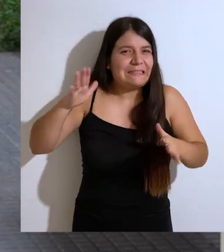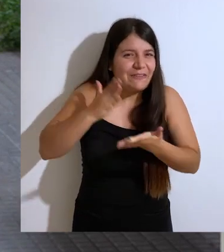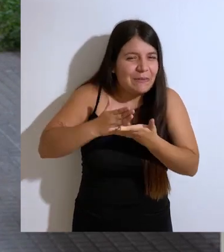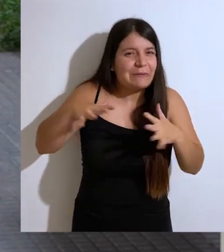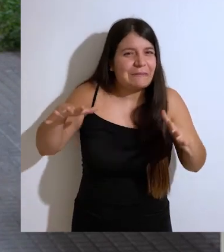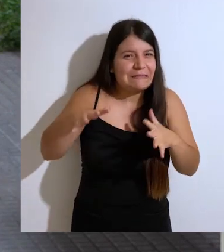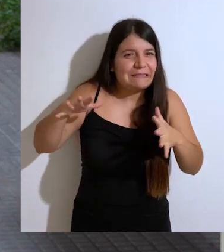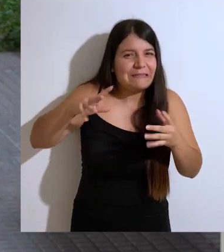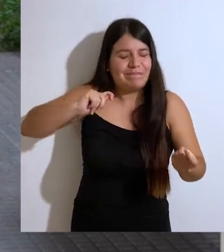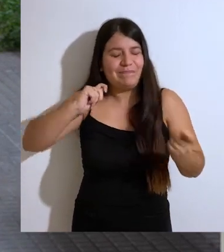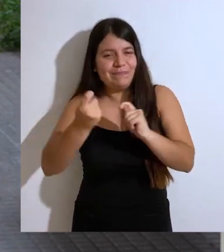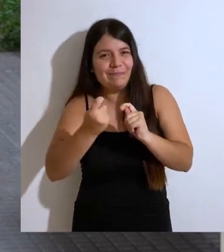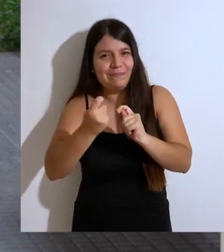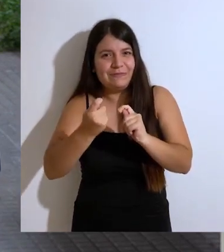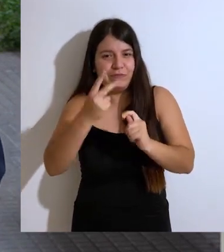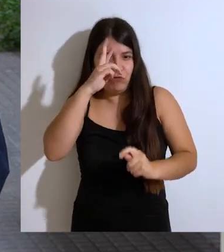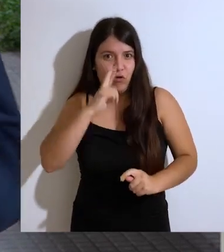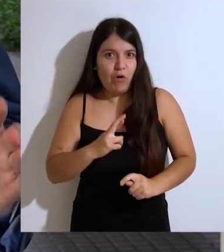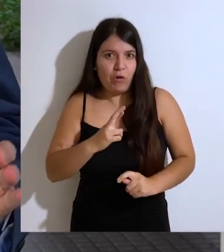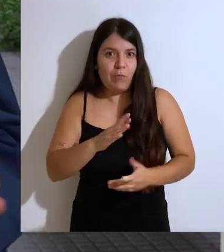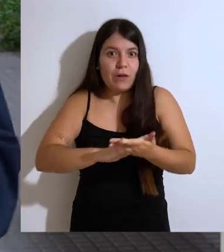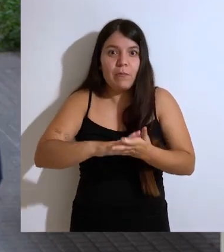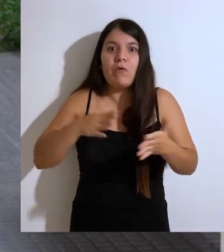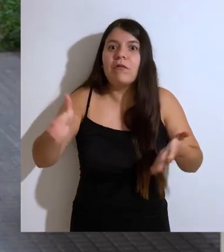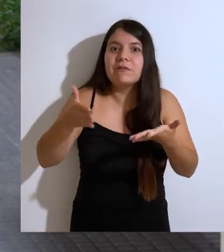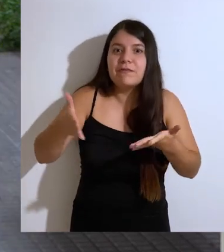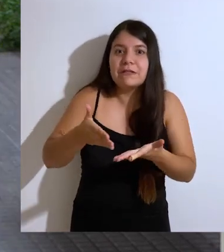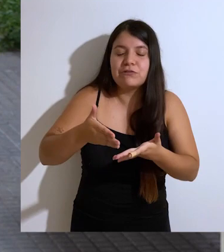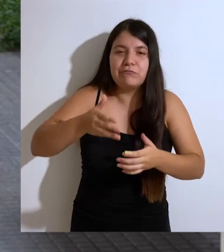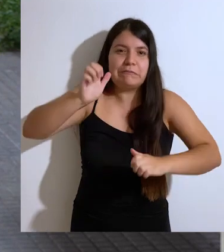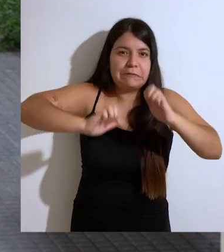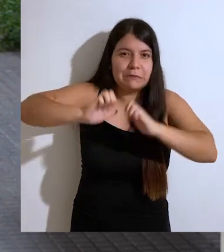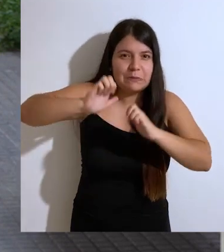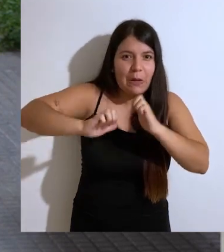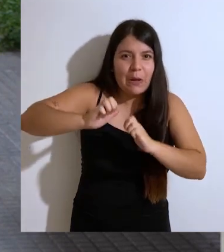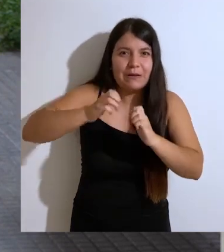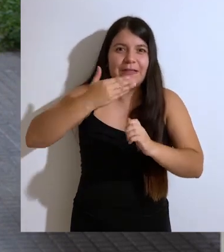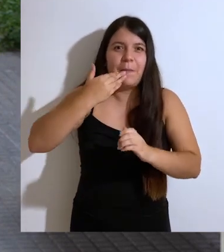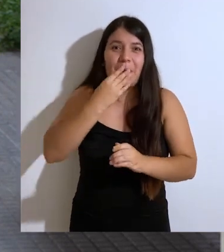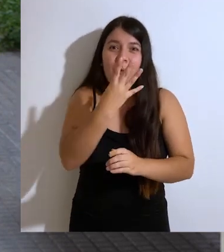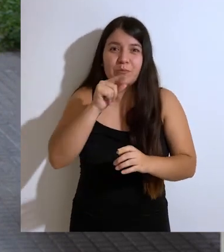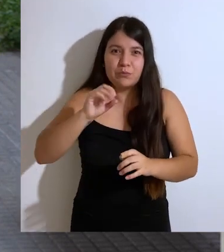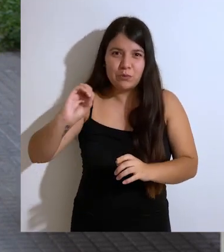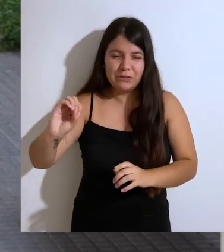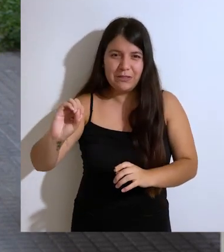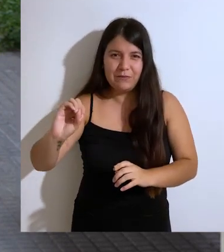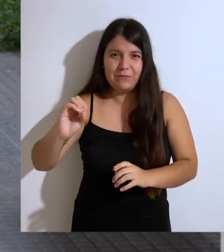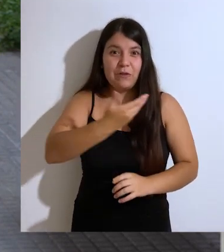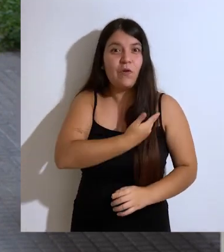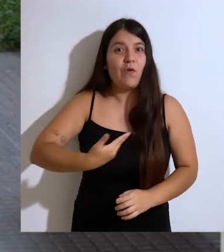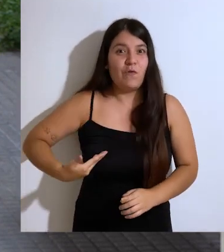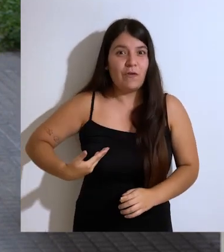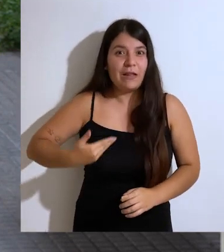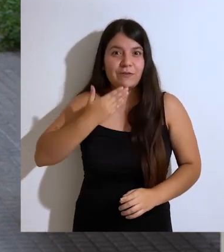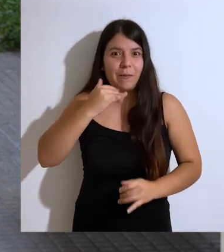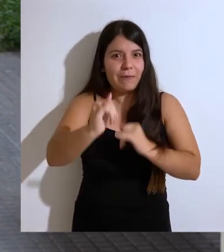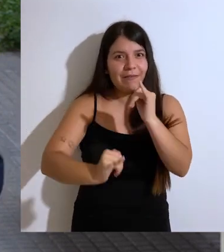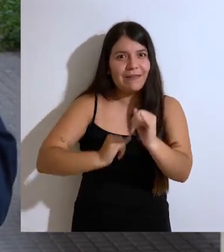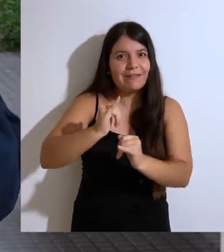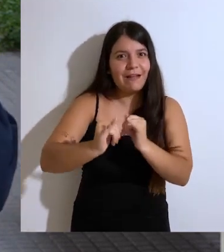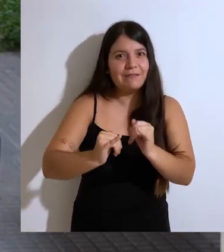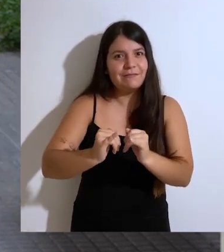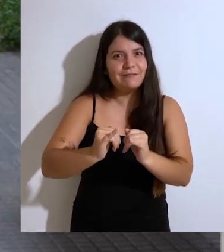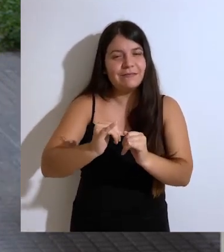como país y queremos jugar un rol en ello. La activación industrial con valor agregado y la industrialización 4.0, el gobierno